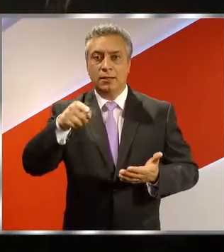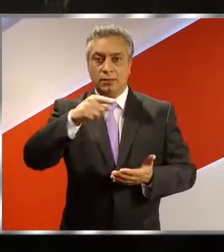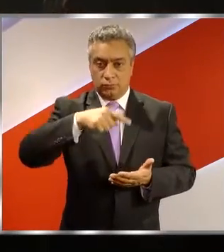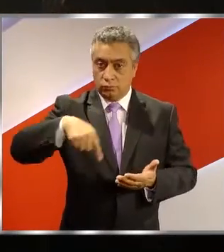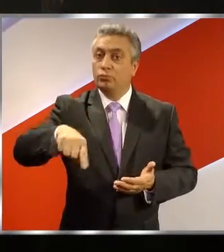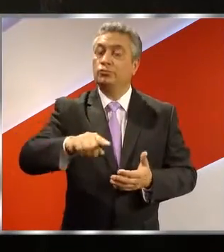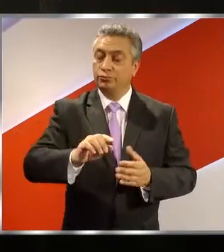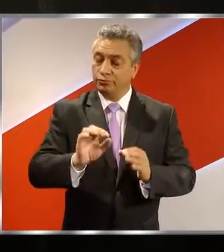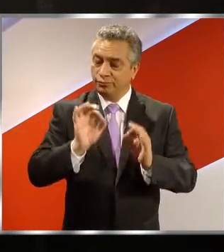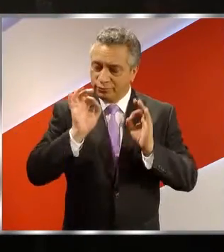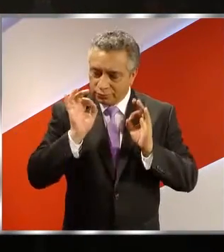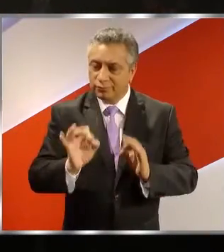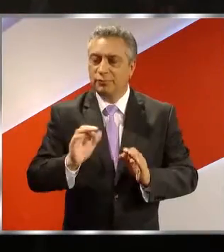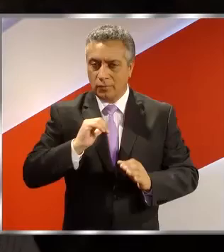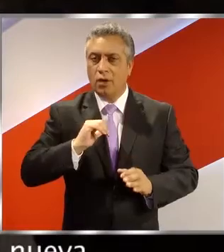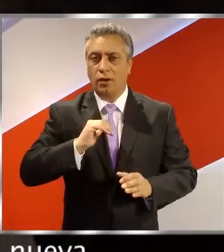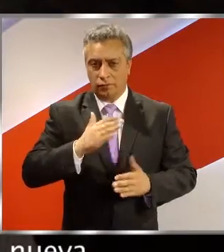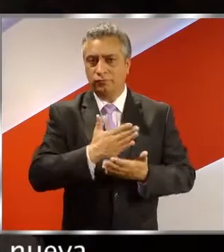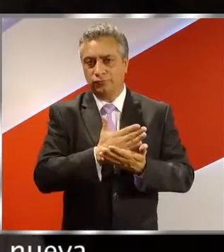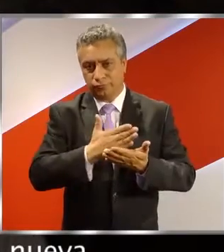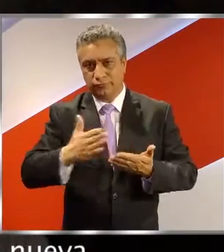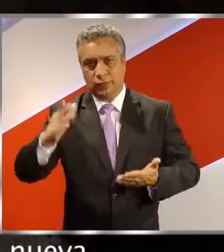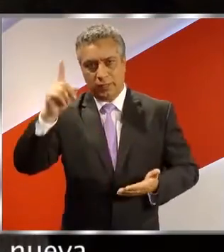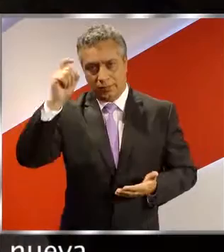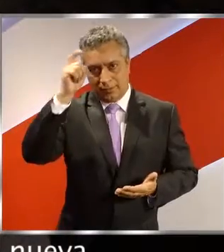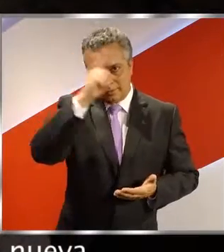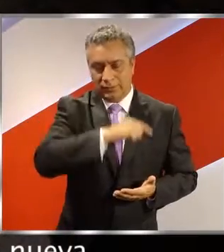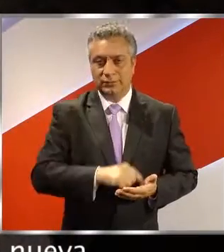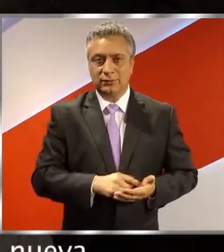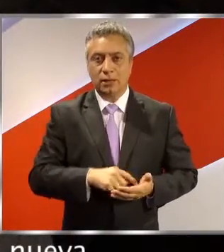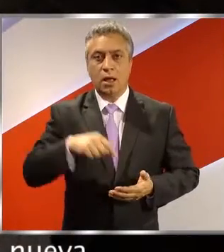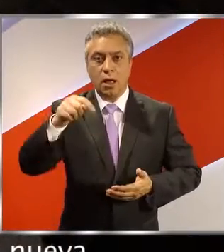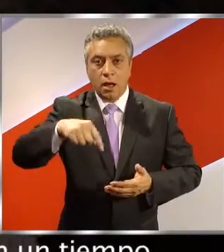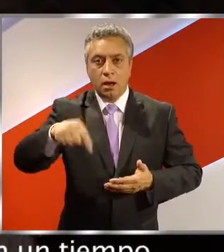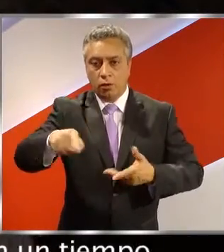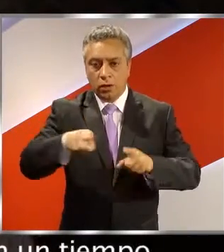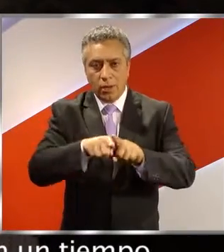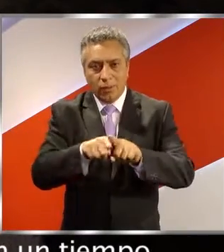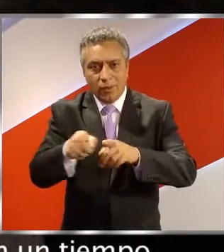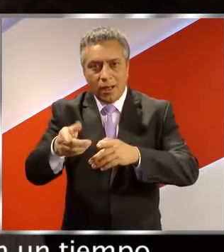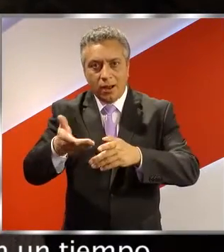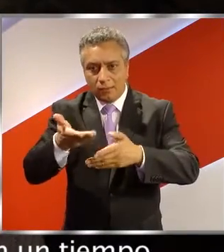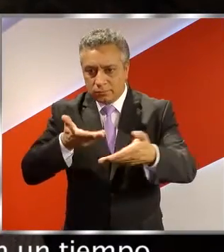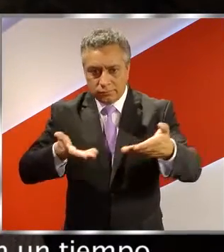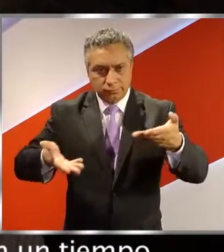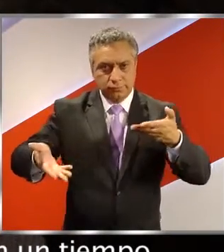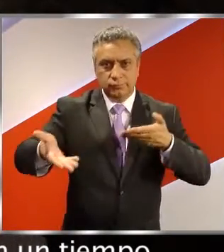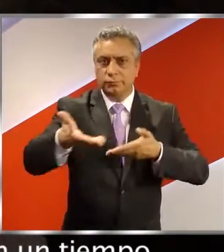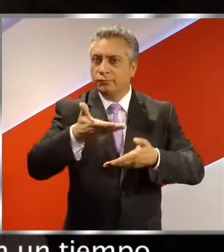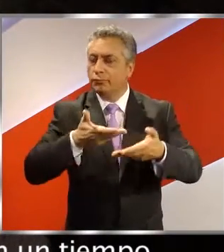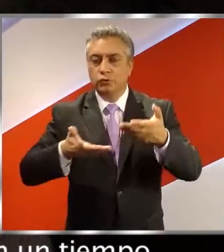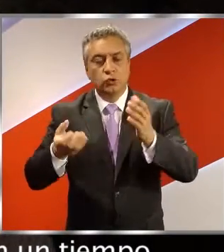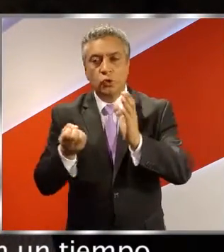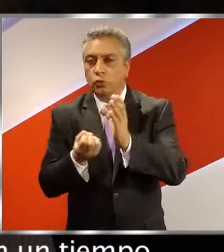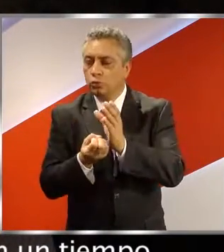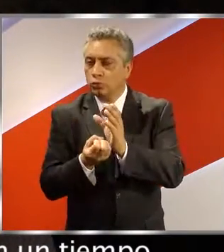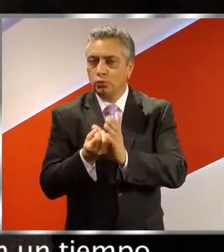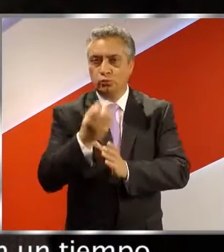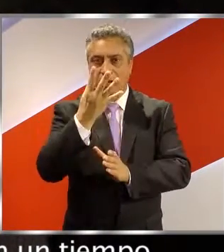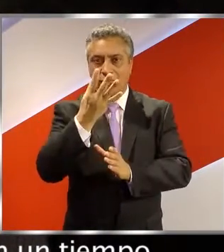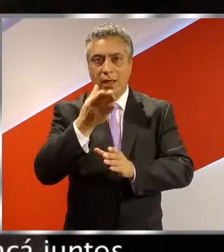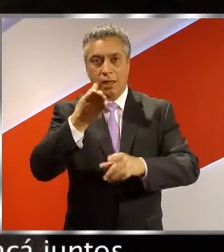Fue difícil. Se vio como una dinámica nueva, todo lo que nosotros fuimos en un tiempo,